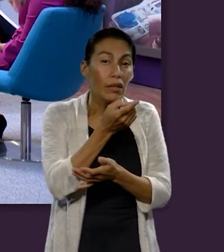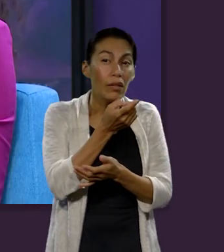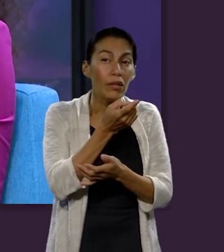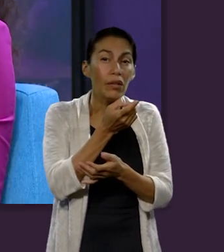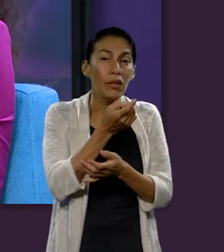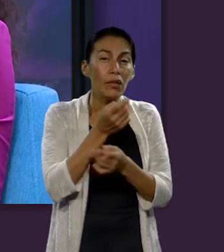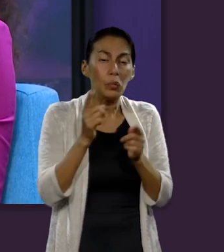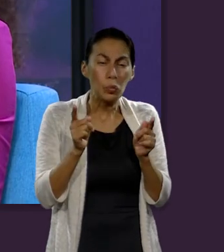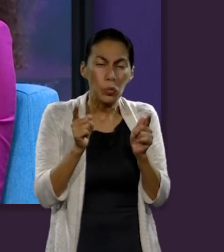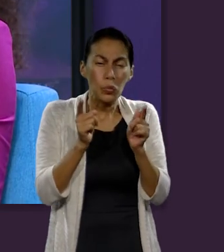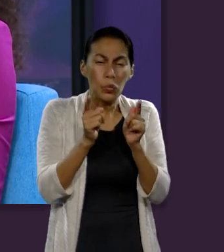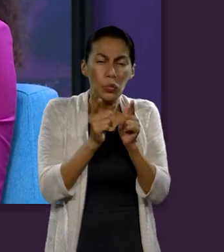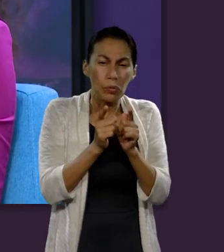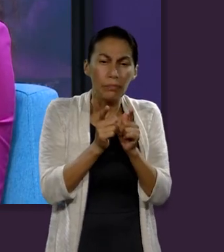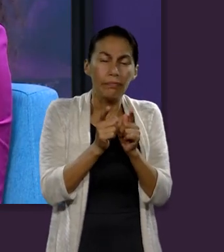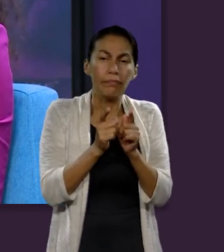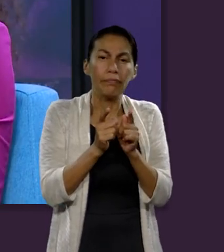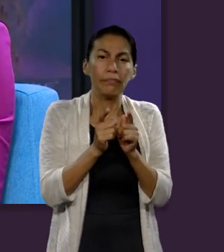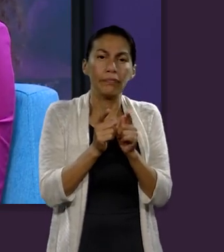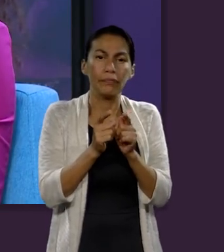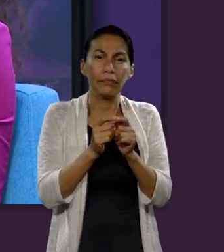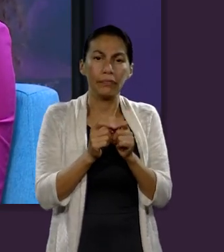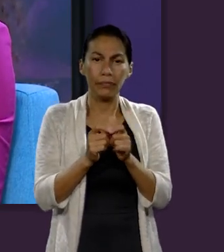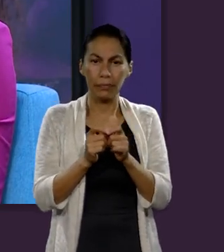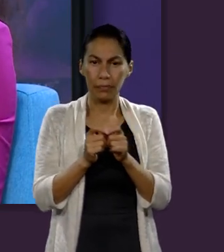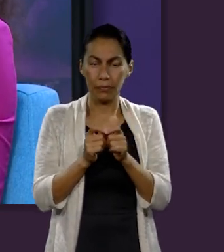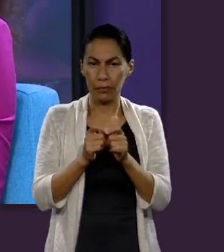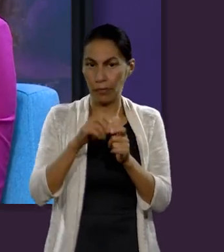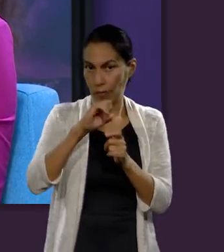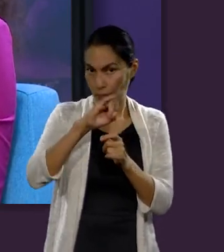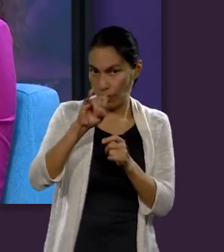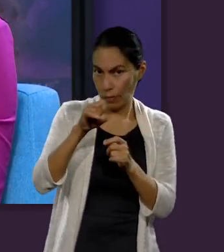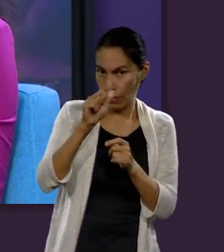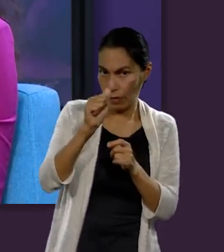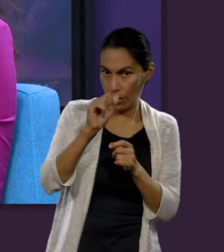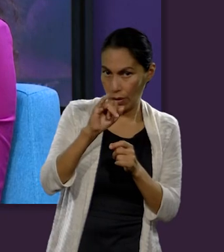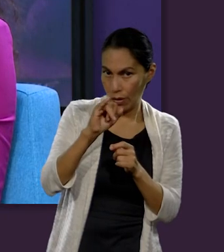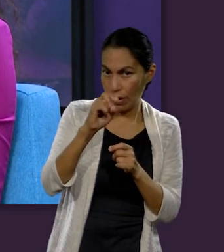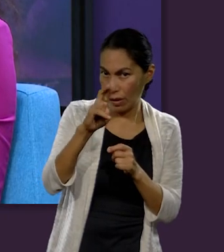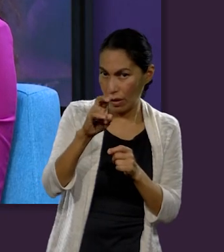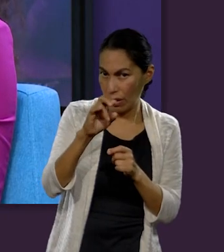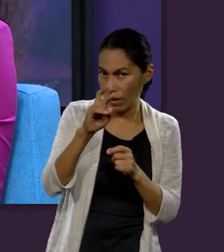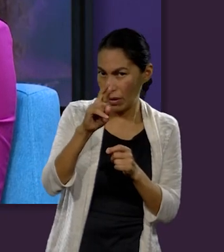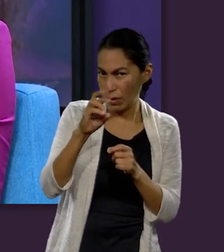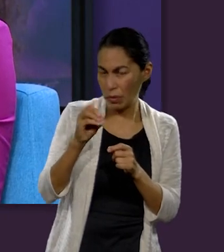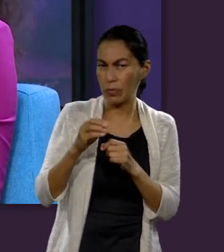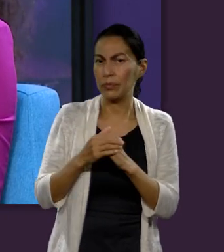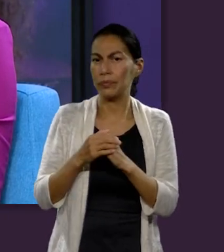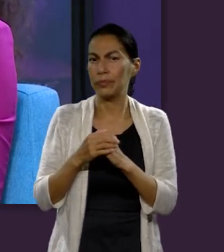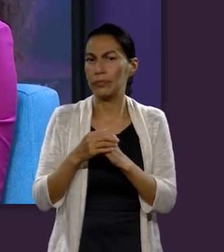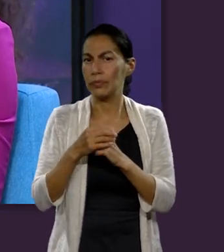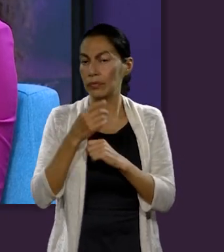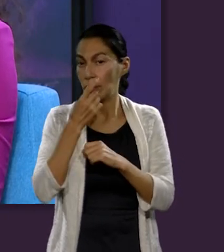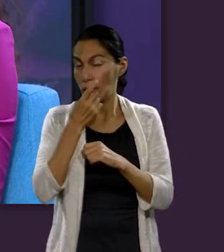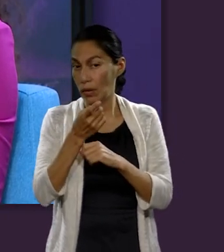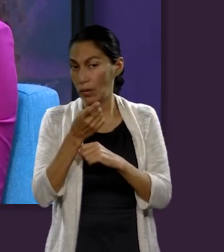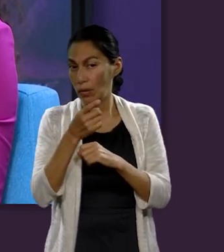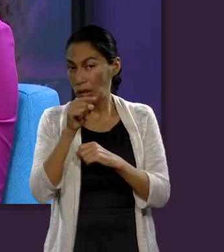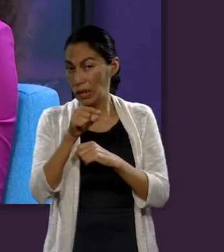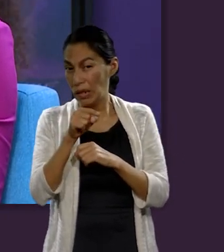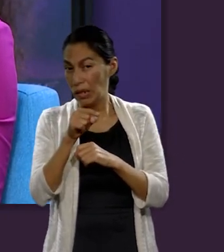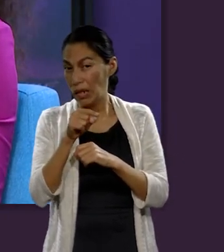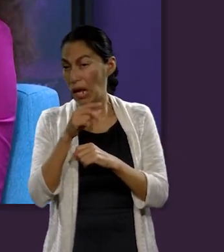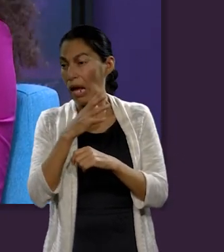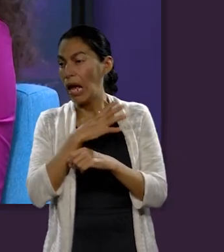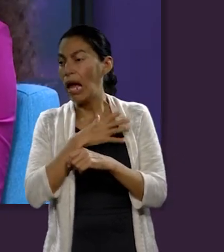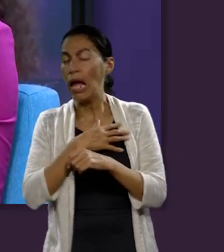Jesús dijera algo tan profundo y a la vez tan cortito. no solo dirigidas a Jairo en este contexto